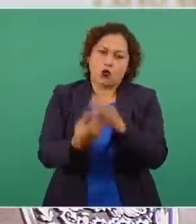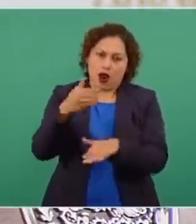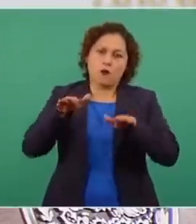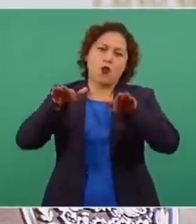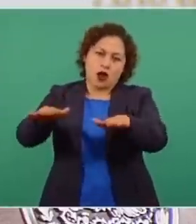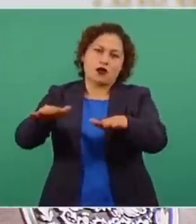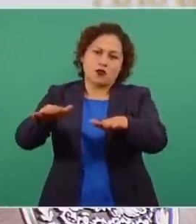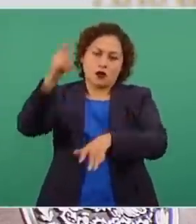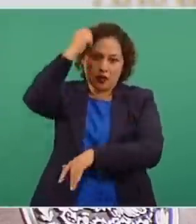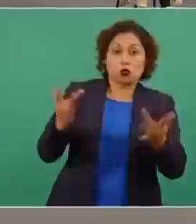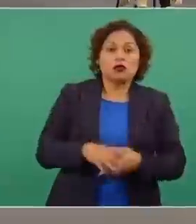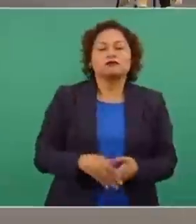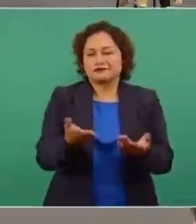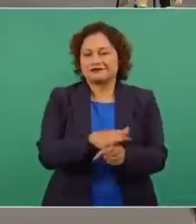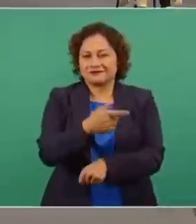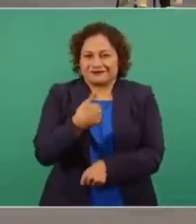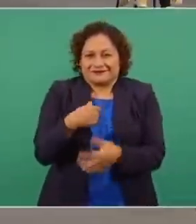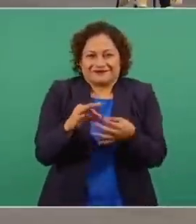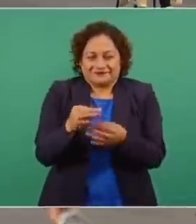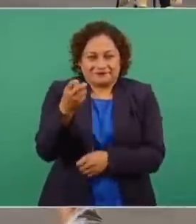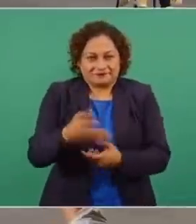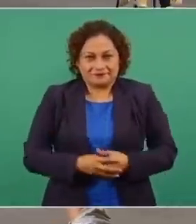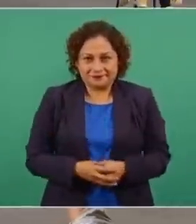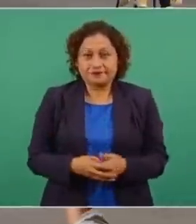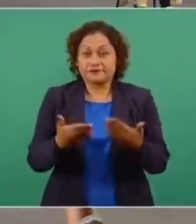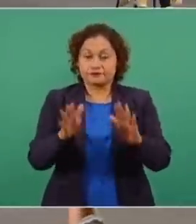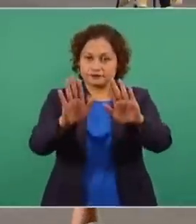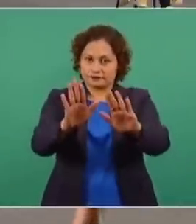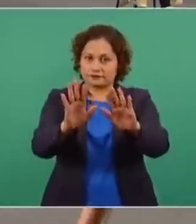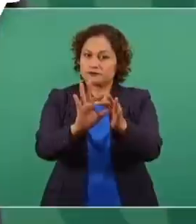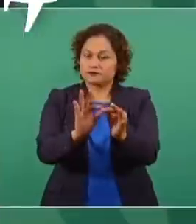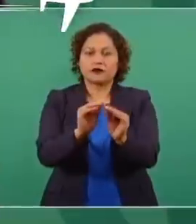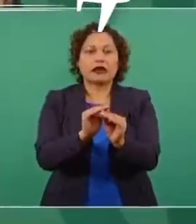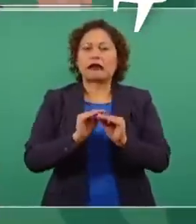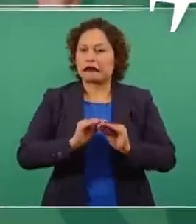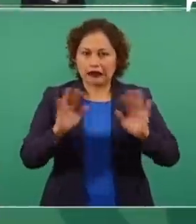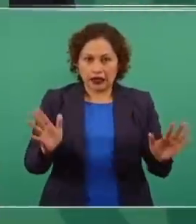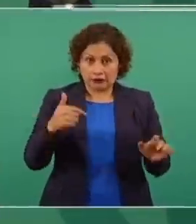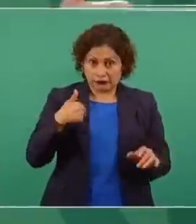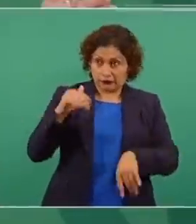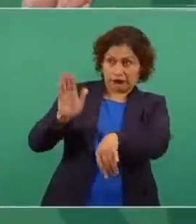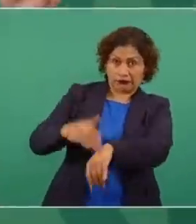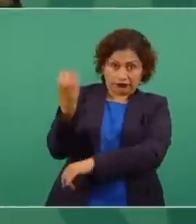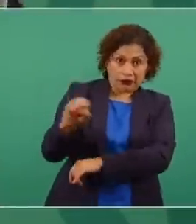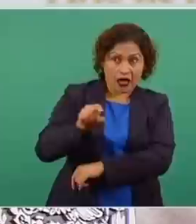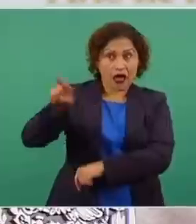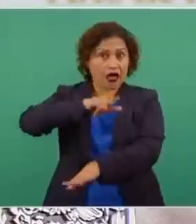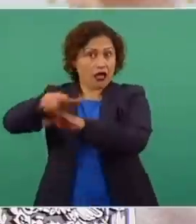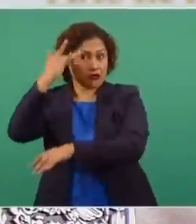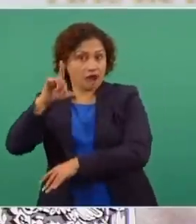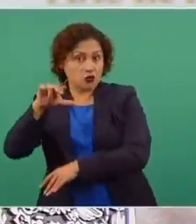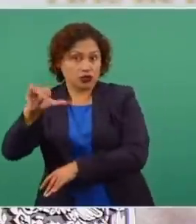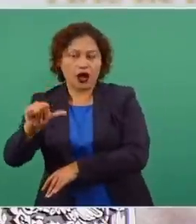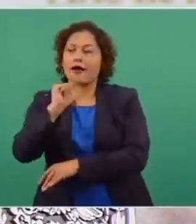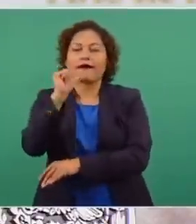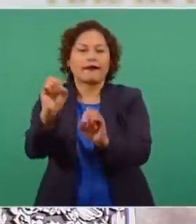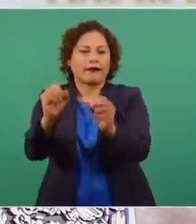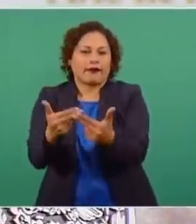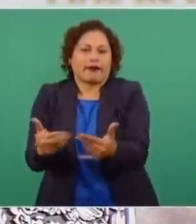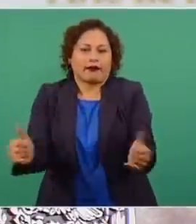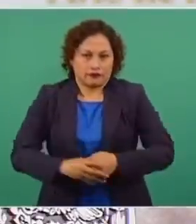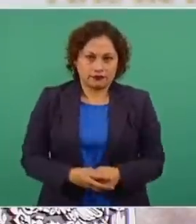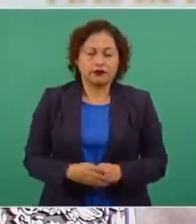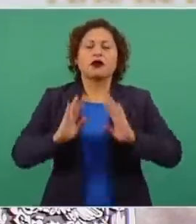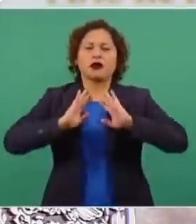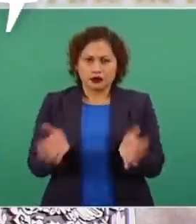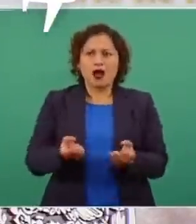de Texcoco. Nadie va a ser obligado a operar en Santa Lucía, ya